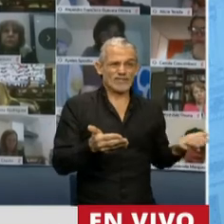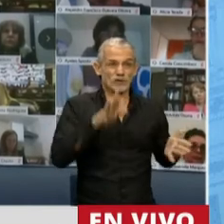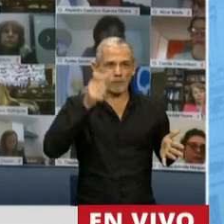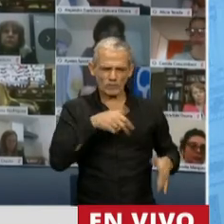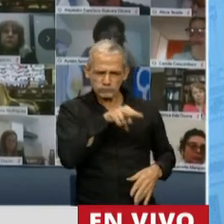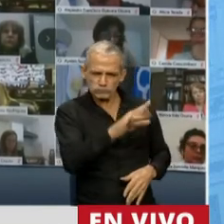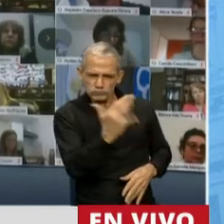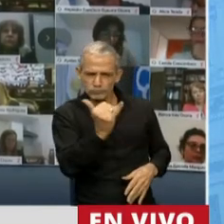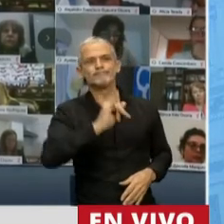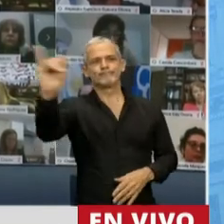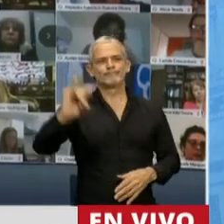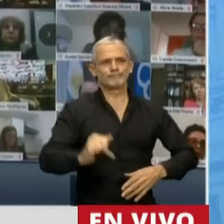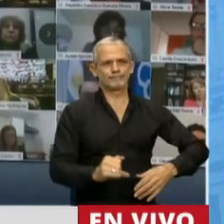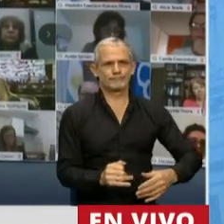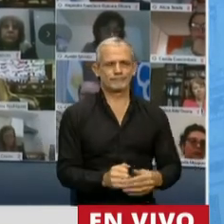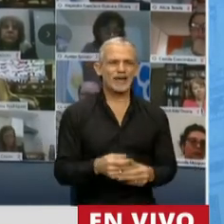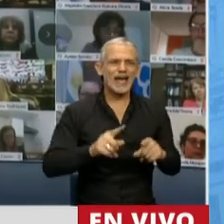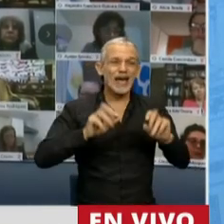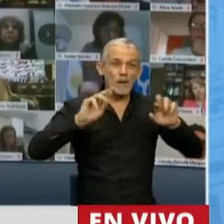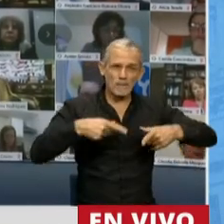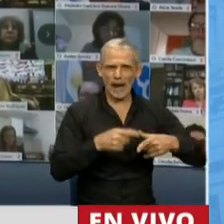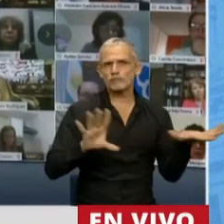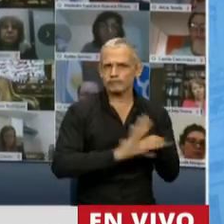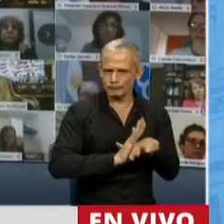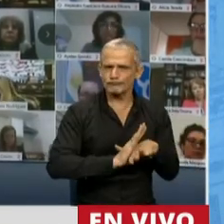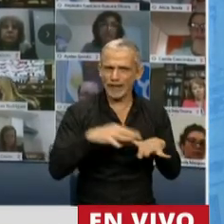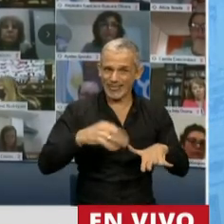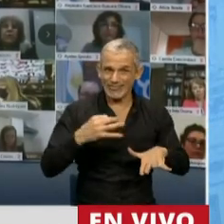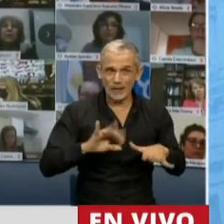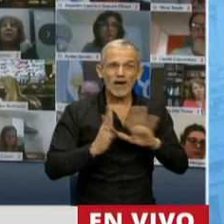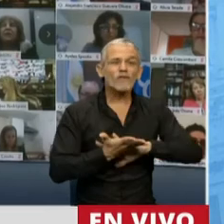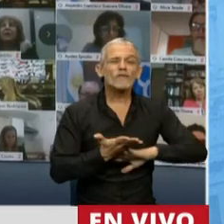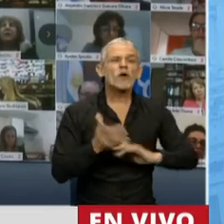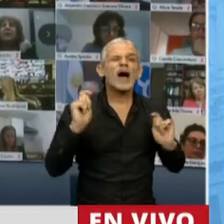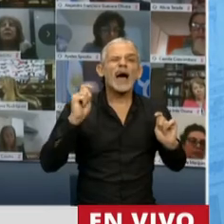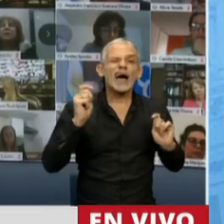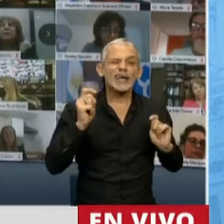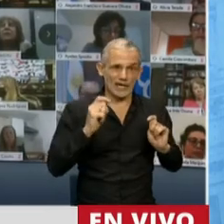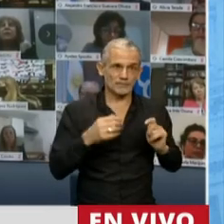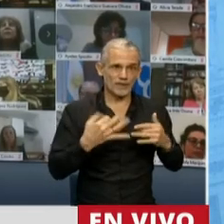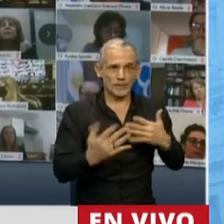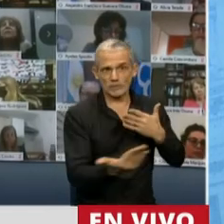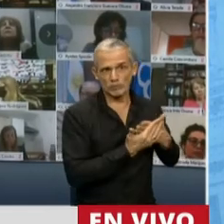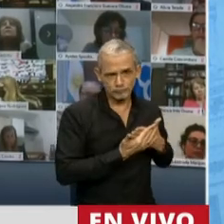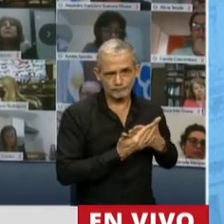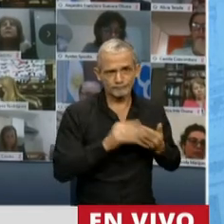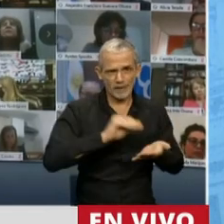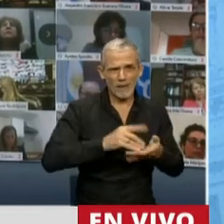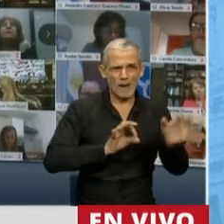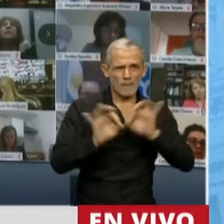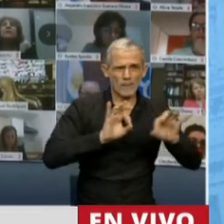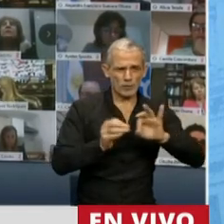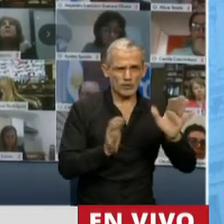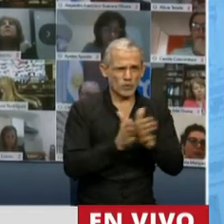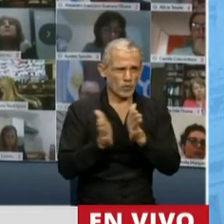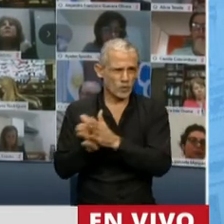ciudadano. Pero esta política adecuada, entiendo, debería haber sido acompañada de otras iniciativas que existen,